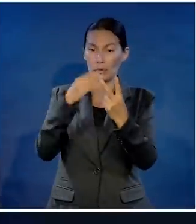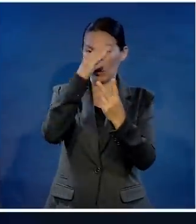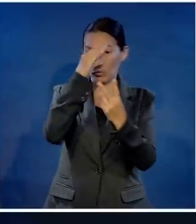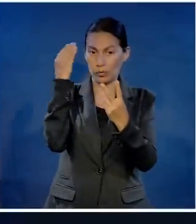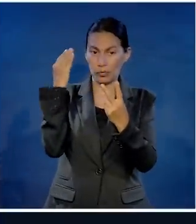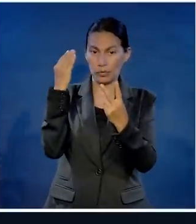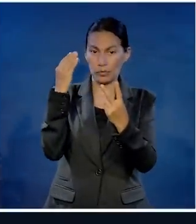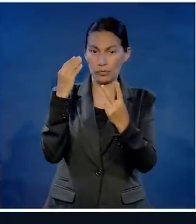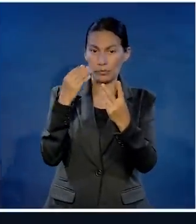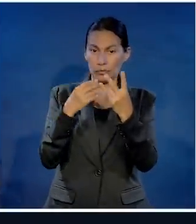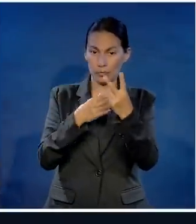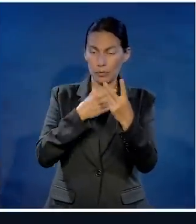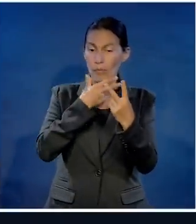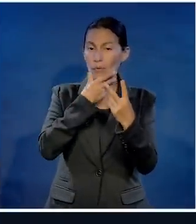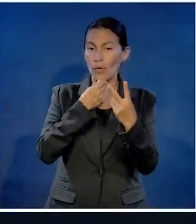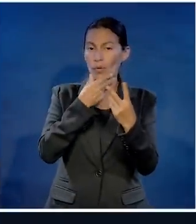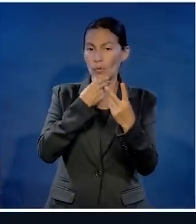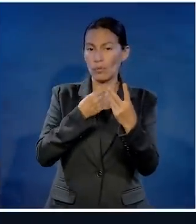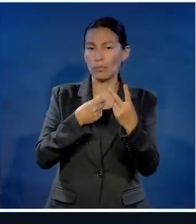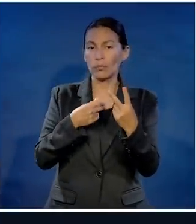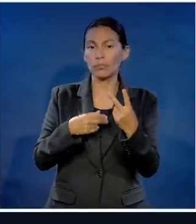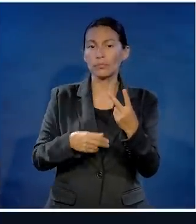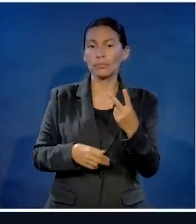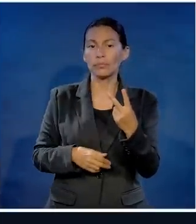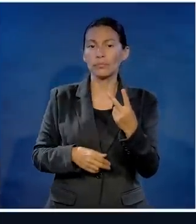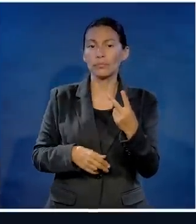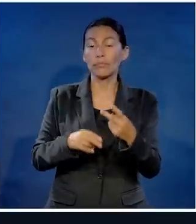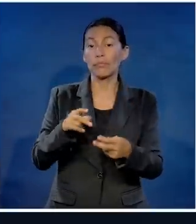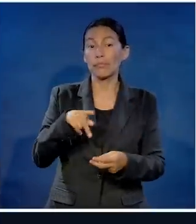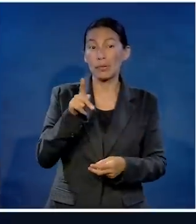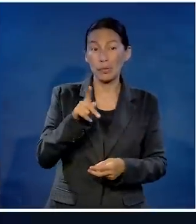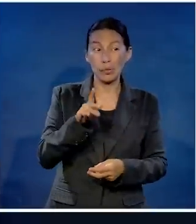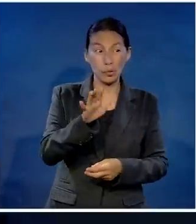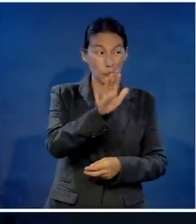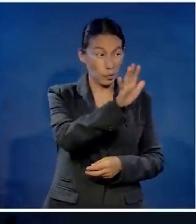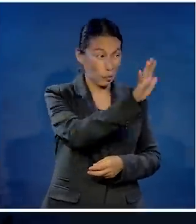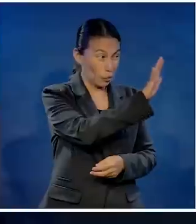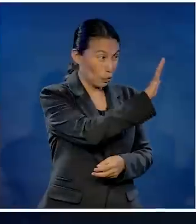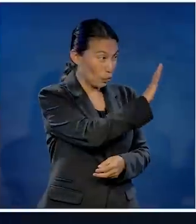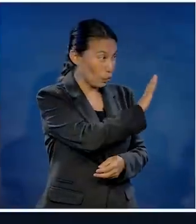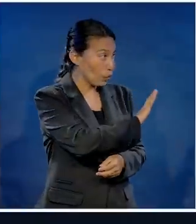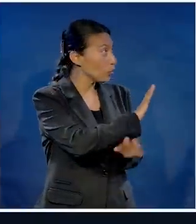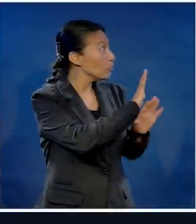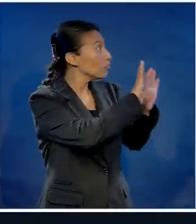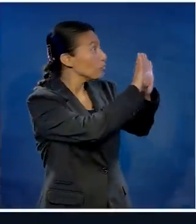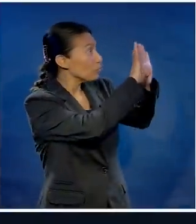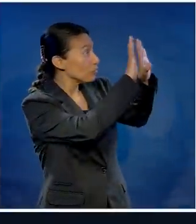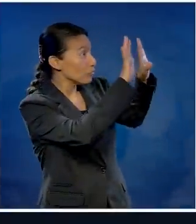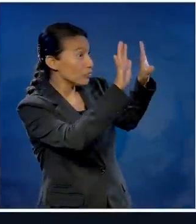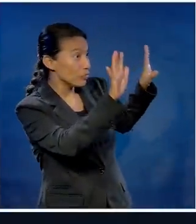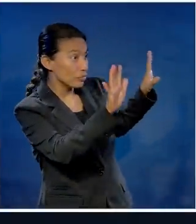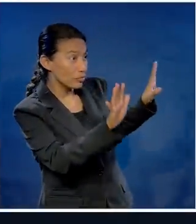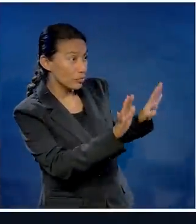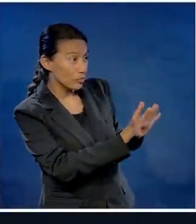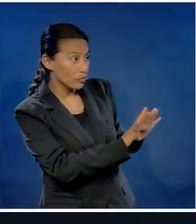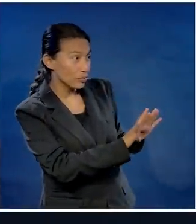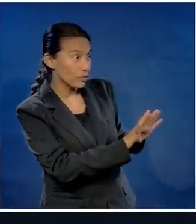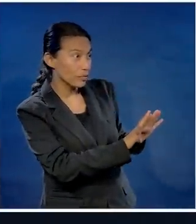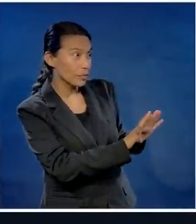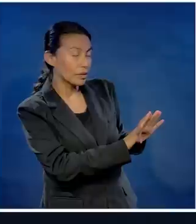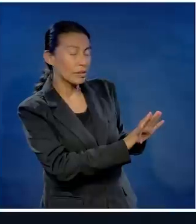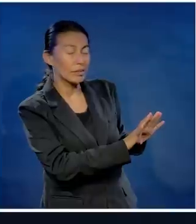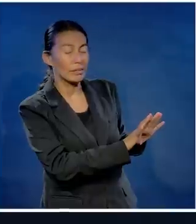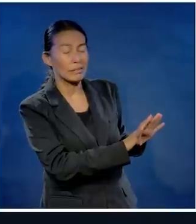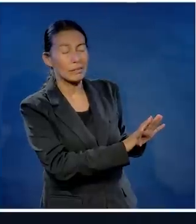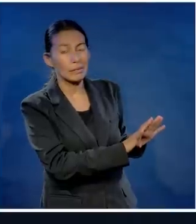solo había dos fotografías de dos muchachos. Y entonces el pastor agregó, sin embargo, toda esta primera pared